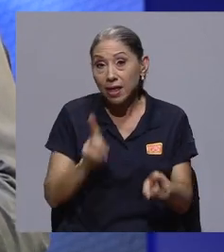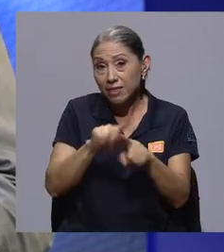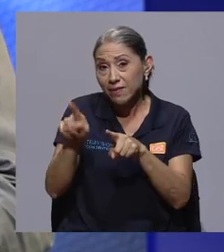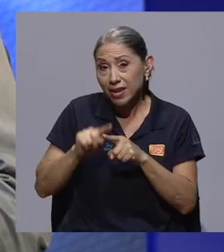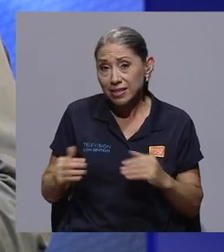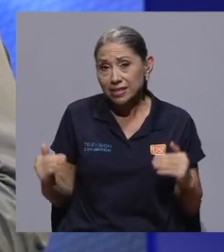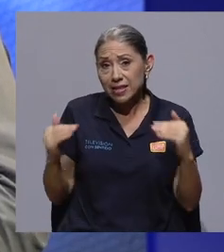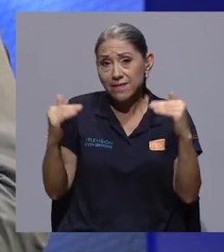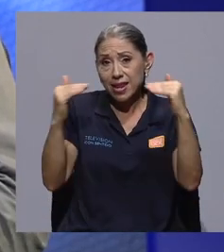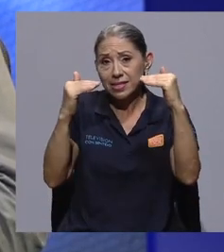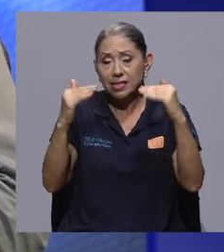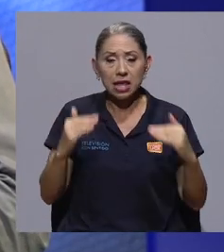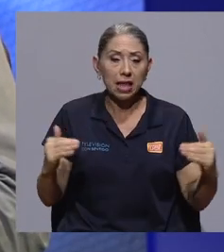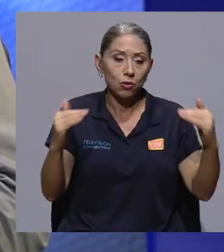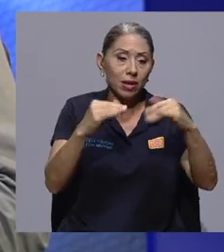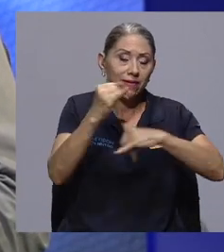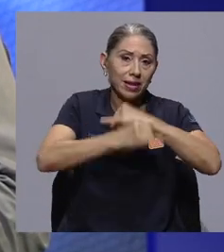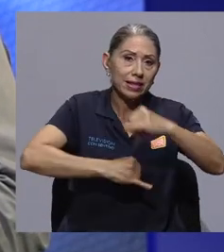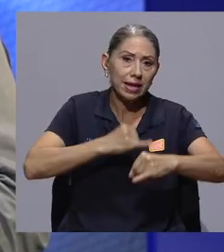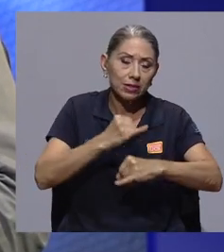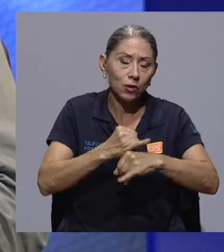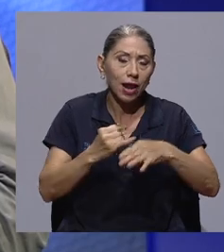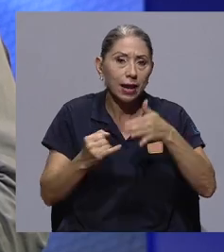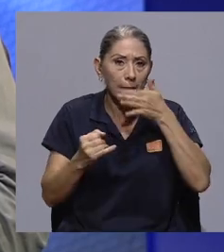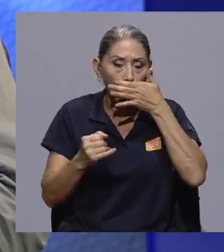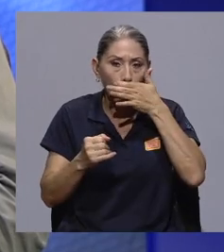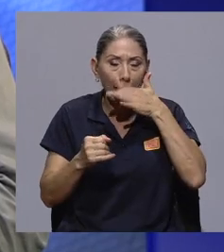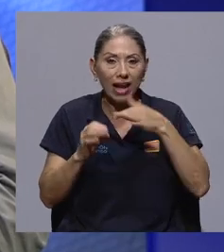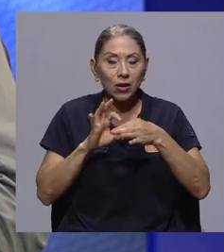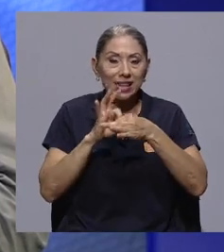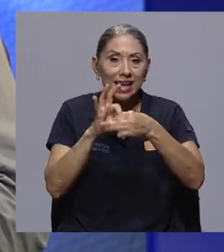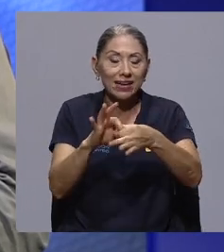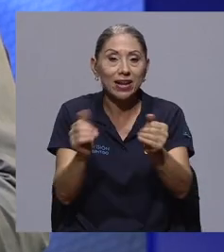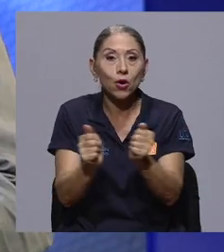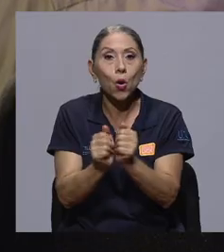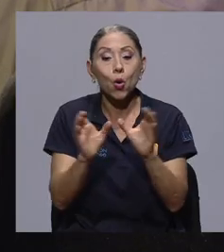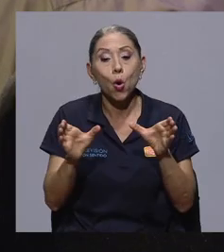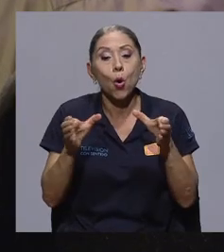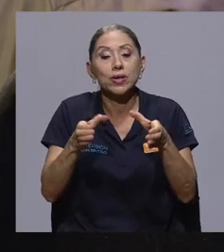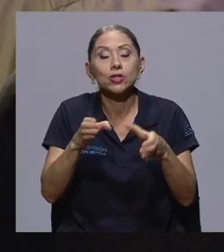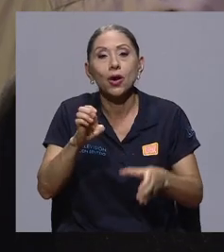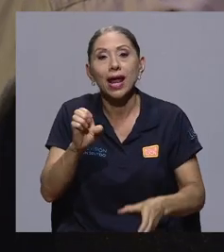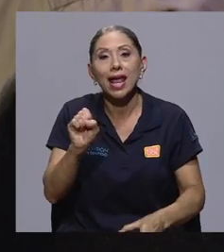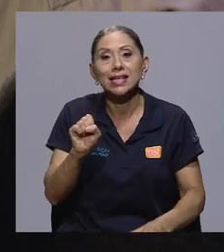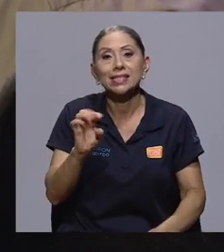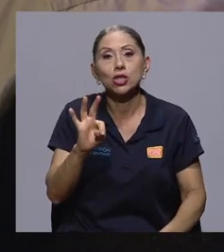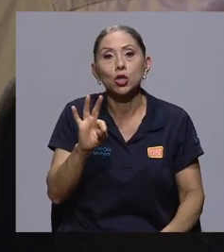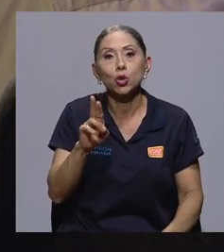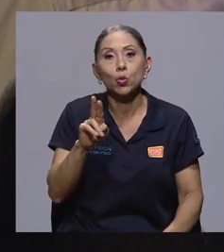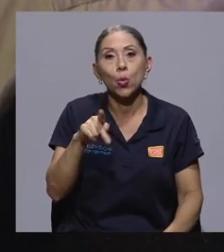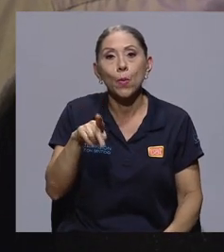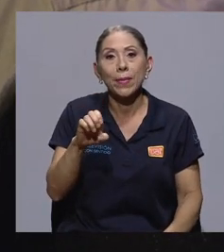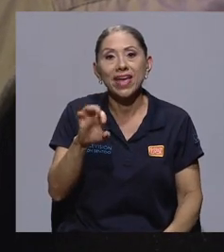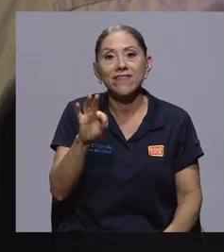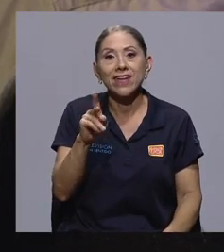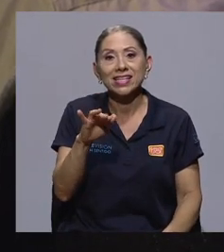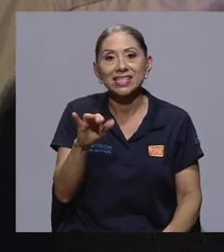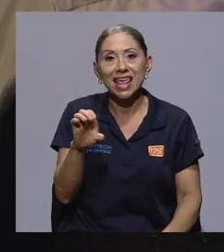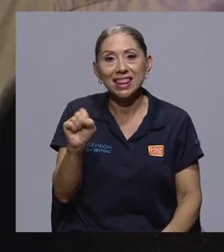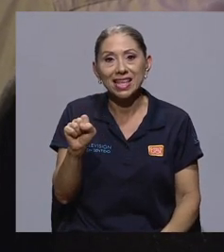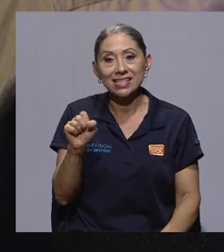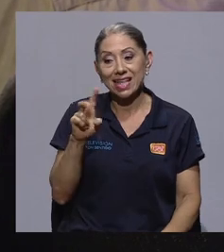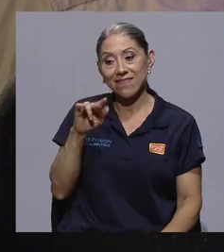Hay diferentes niveles, tanto a nivel internacional, que tiene que ver con la Comisión de Estupefacientes en Viena, o